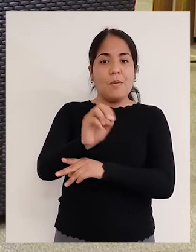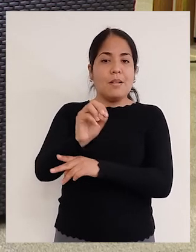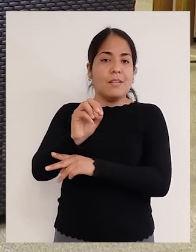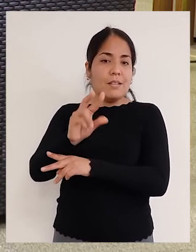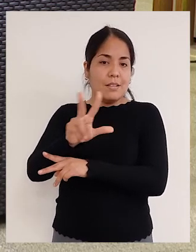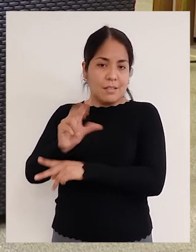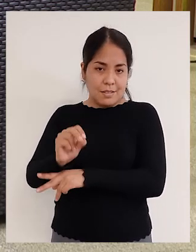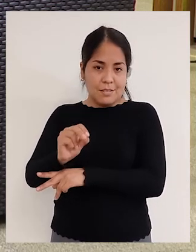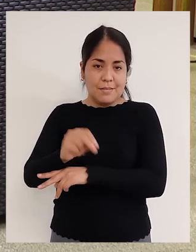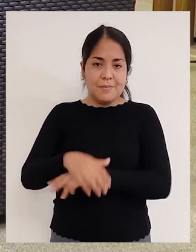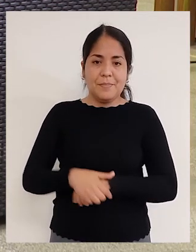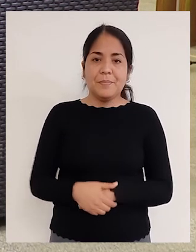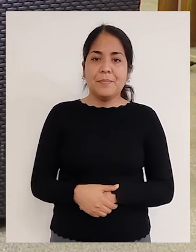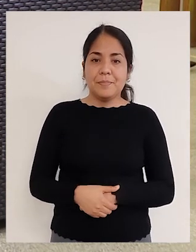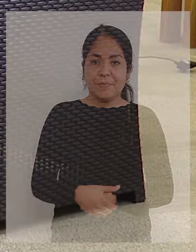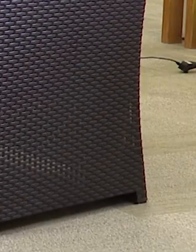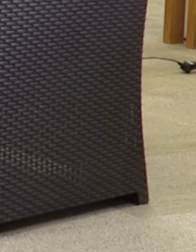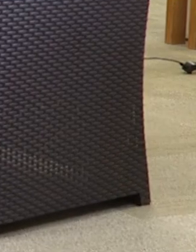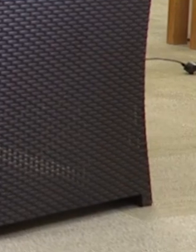2030. Gracias.